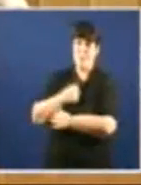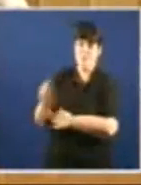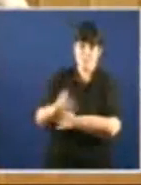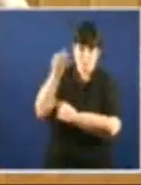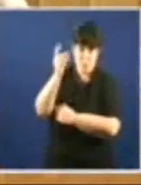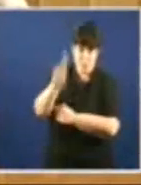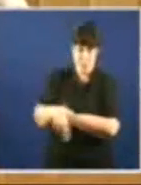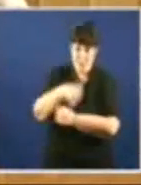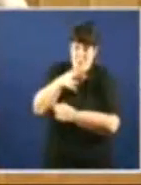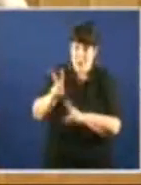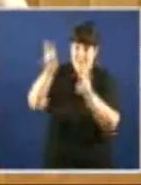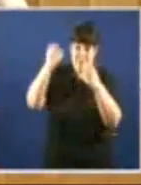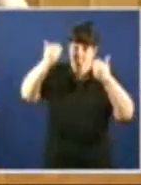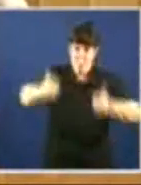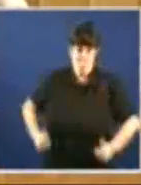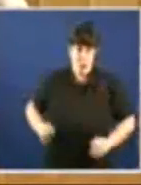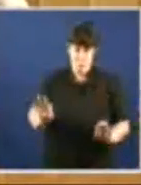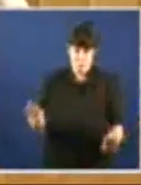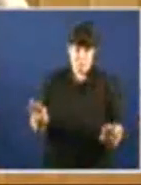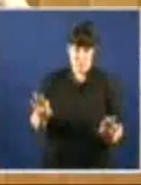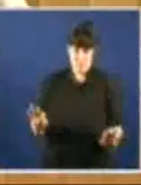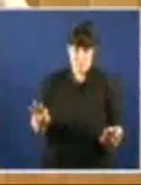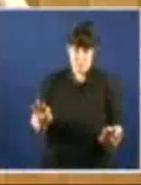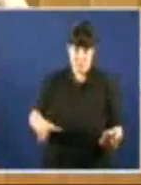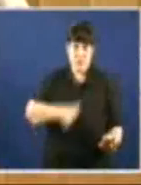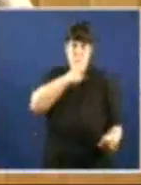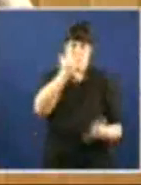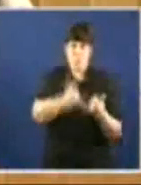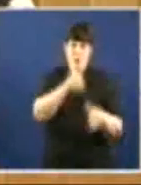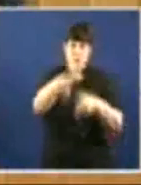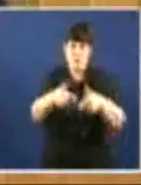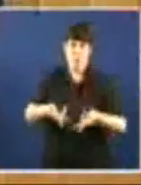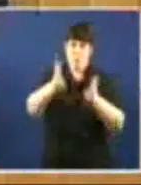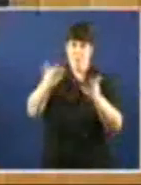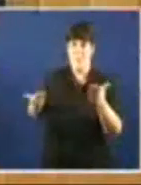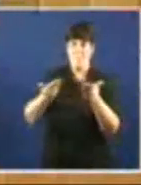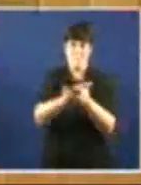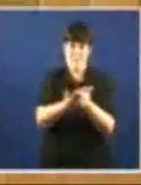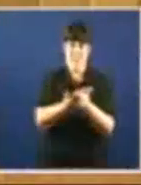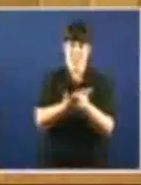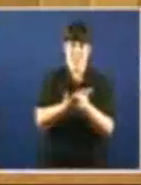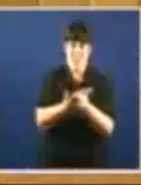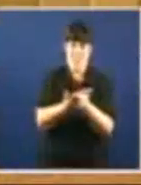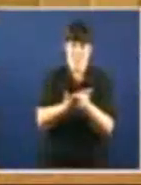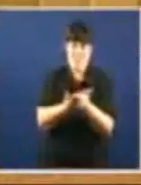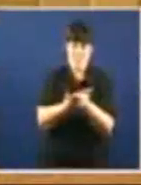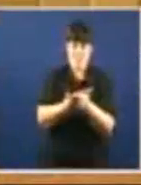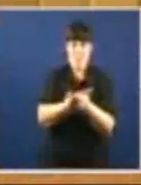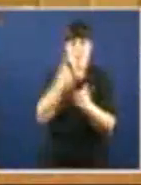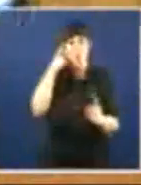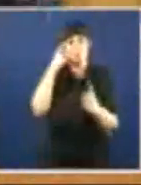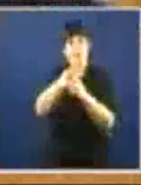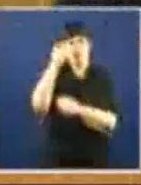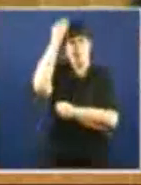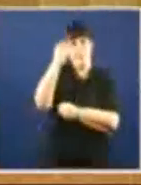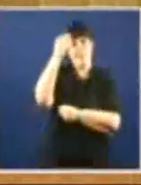por cuestión De humanidade Tambén pedimos A liberdade de voto Para o señor Aurelio Núñez Para que Seixa Coerente Con os seus pensamentos